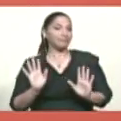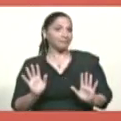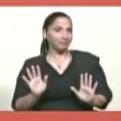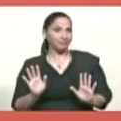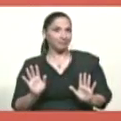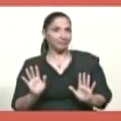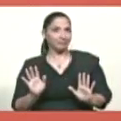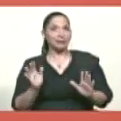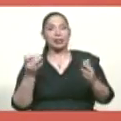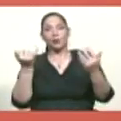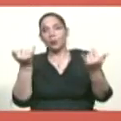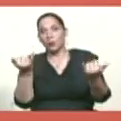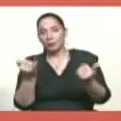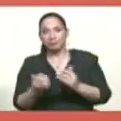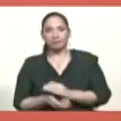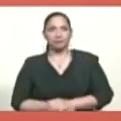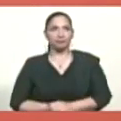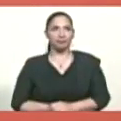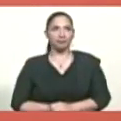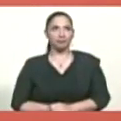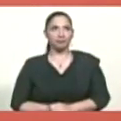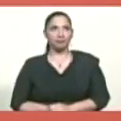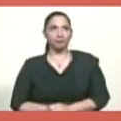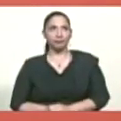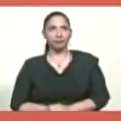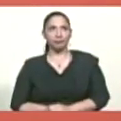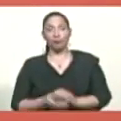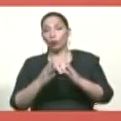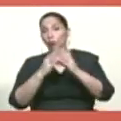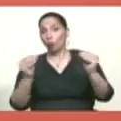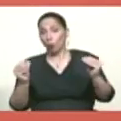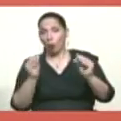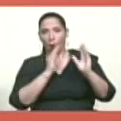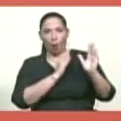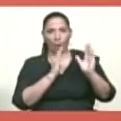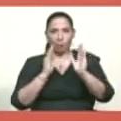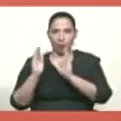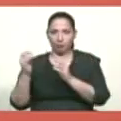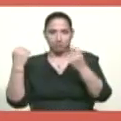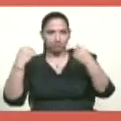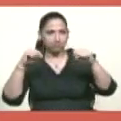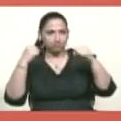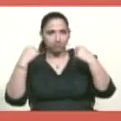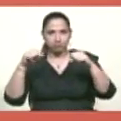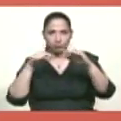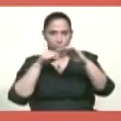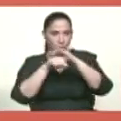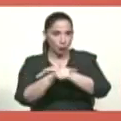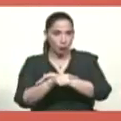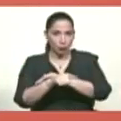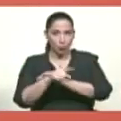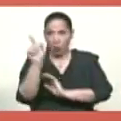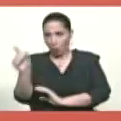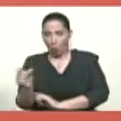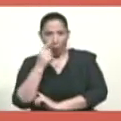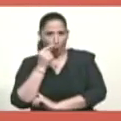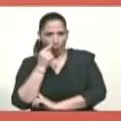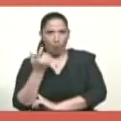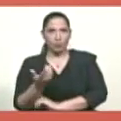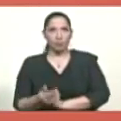resulta que toda la operación de penetración del señor García Palomo